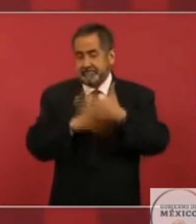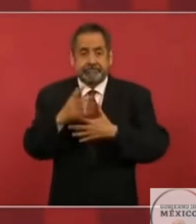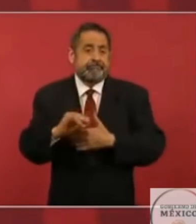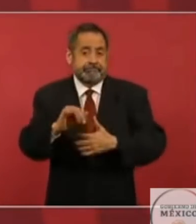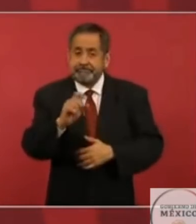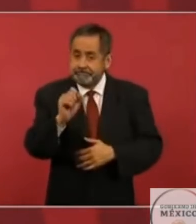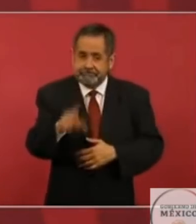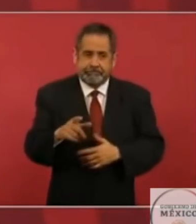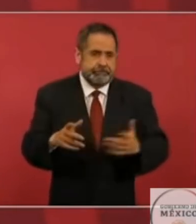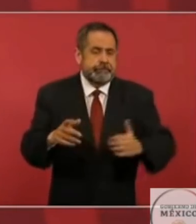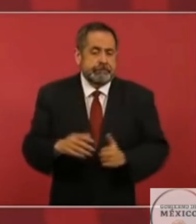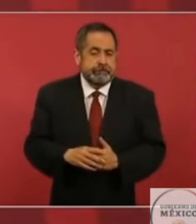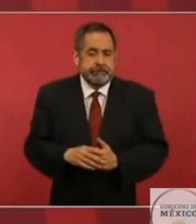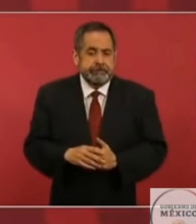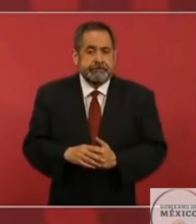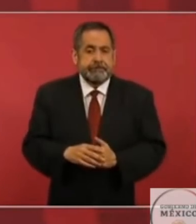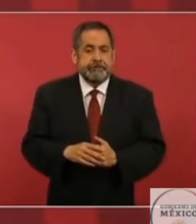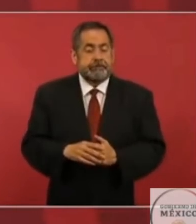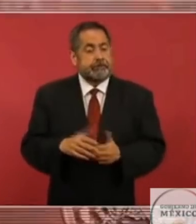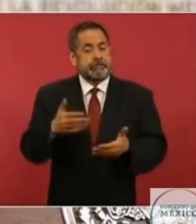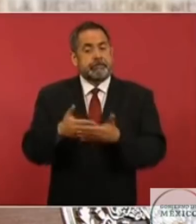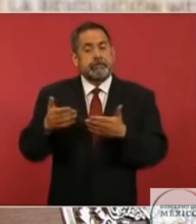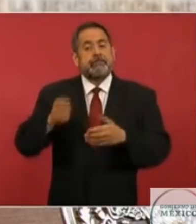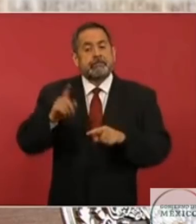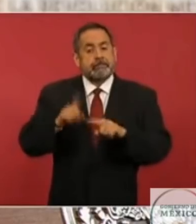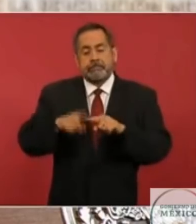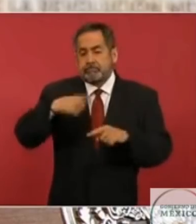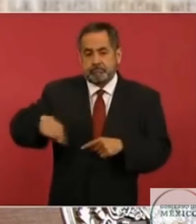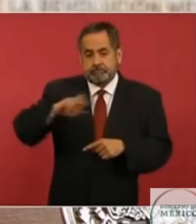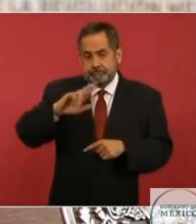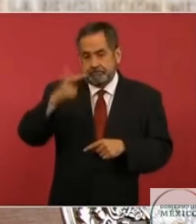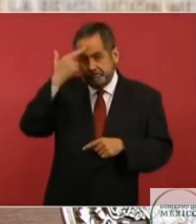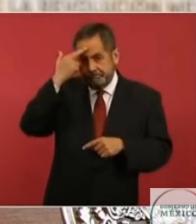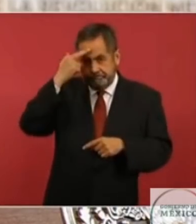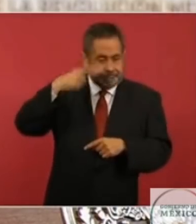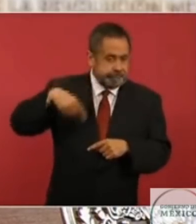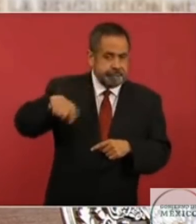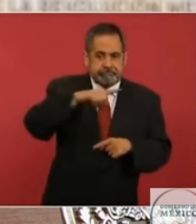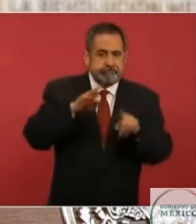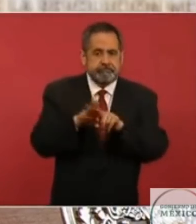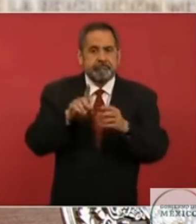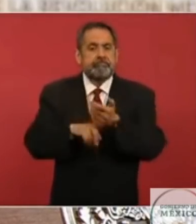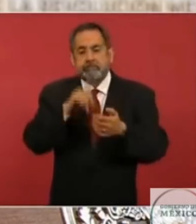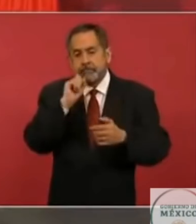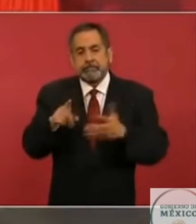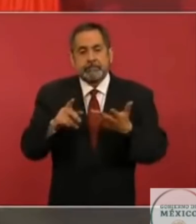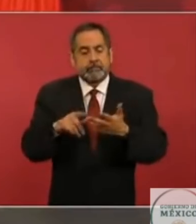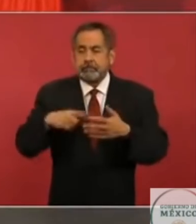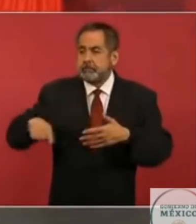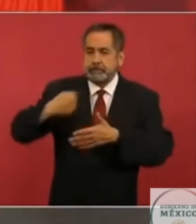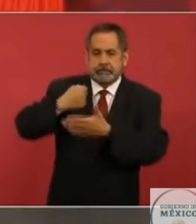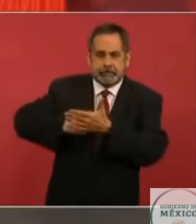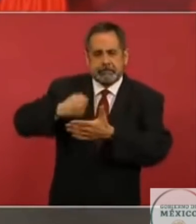modo que ahora tenemos que recordar también la lucha